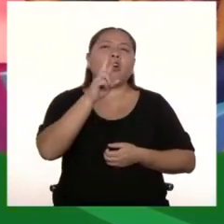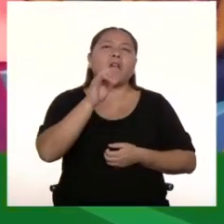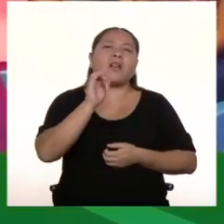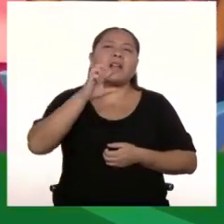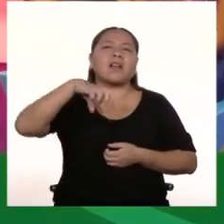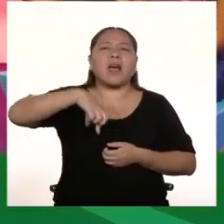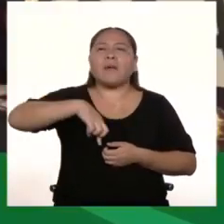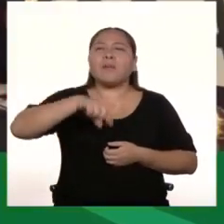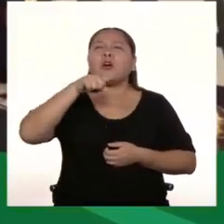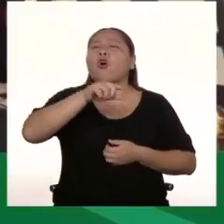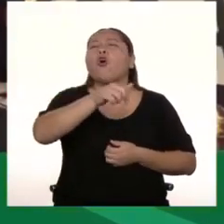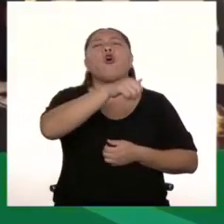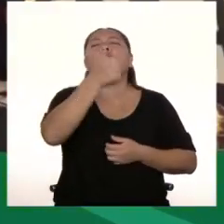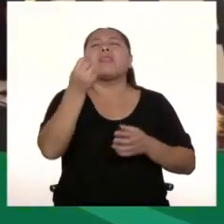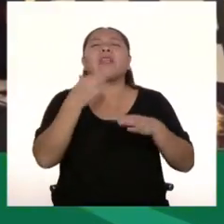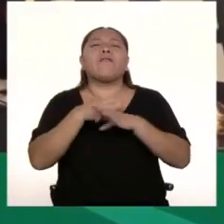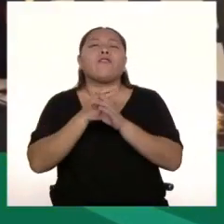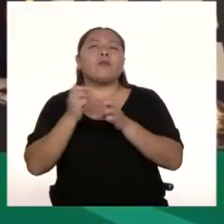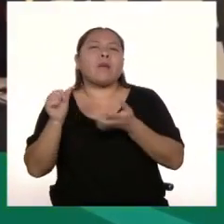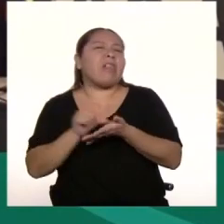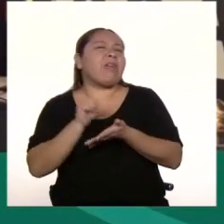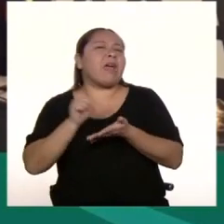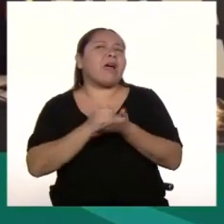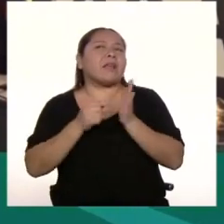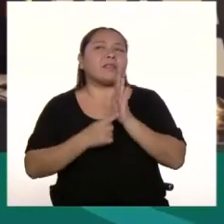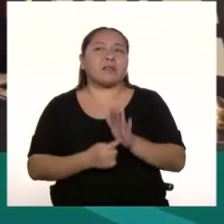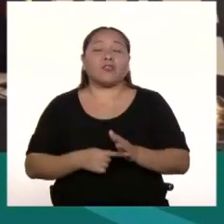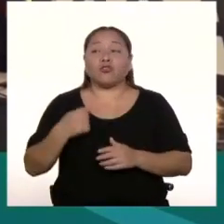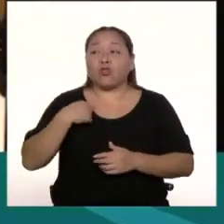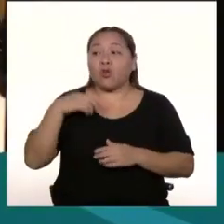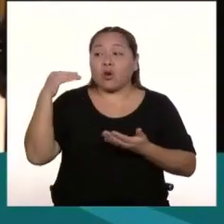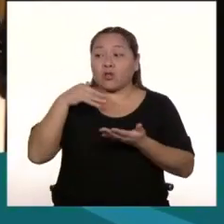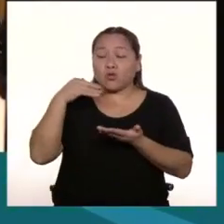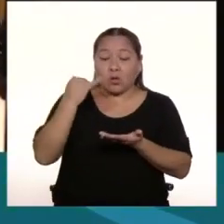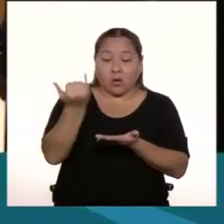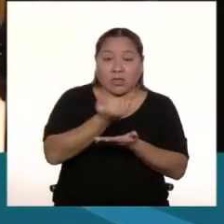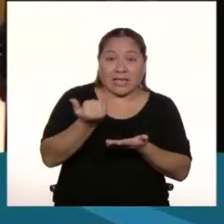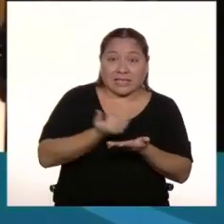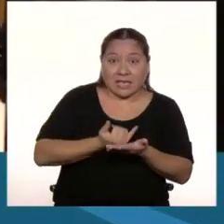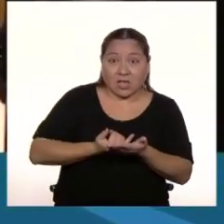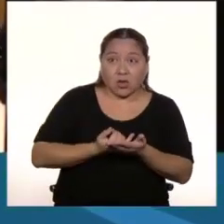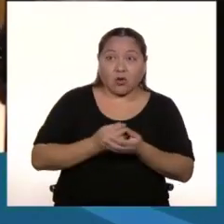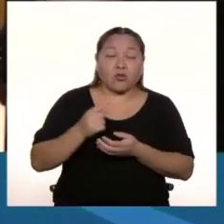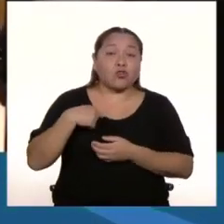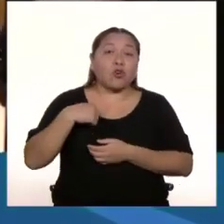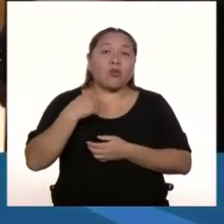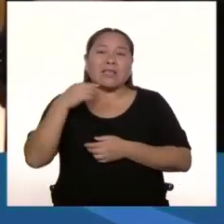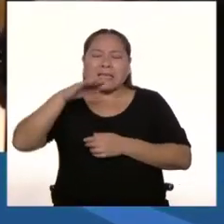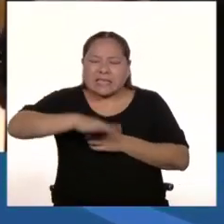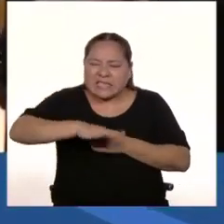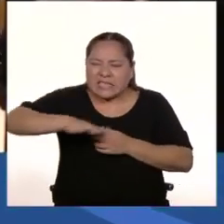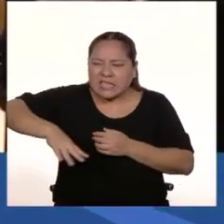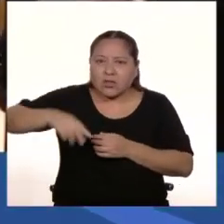haces arte? Yo he estudiado diseño gráfico He dibujado desde muy chiquito Desde chiquito me encantaba dibujar